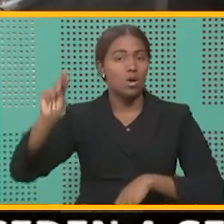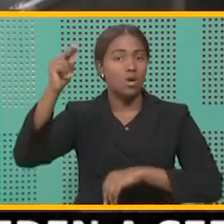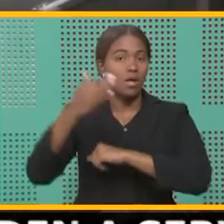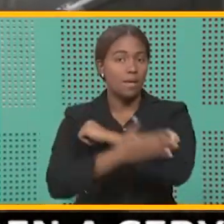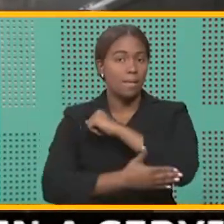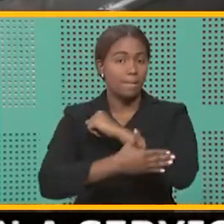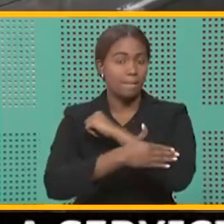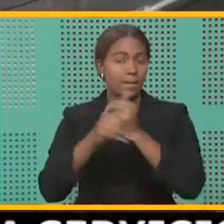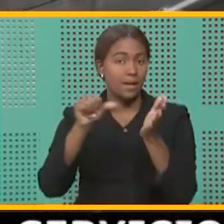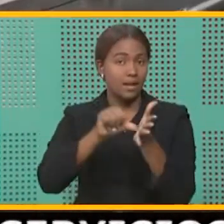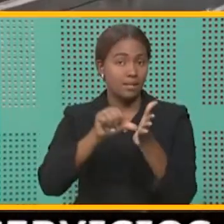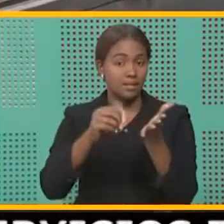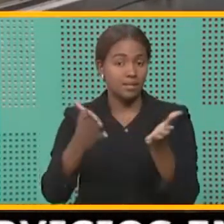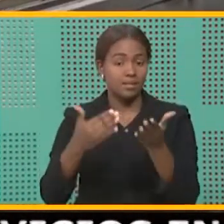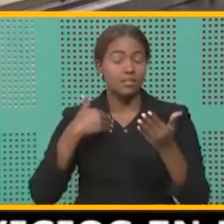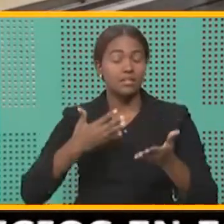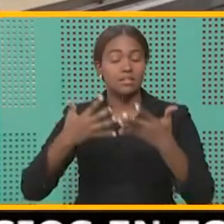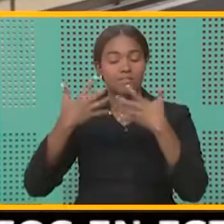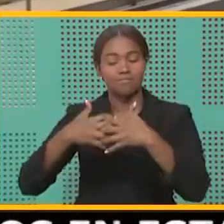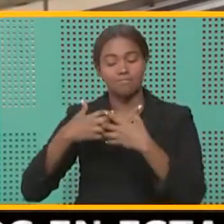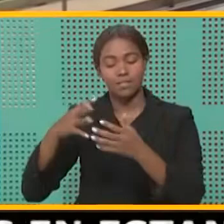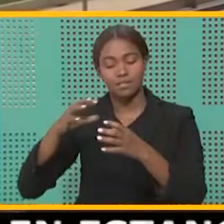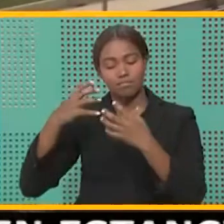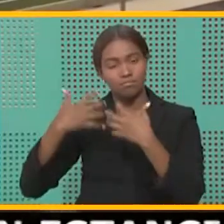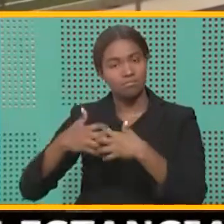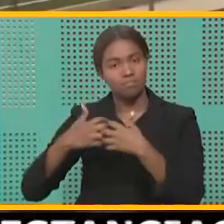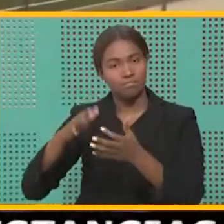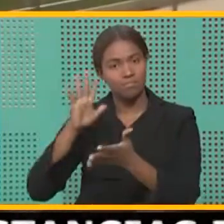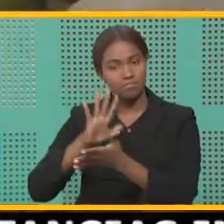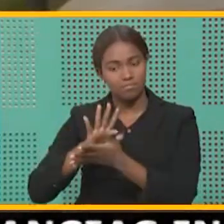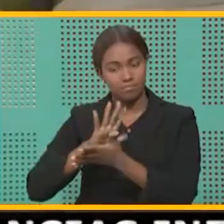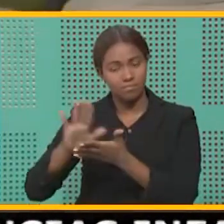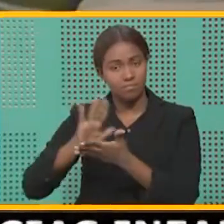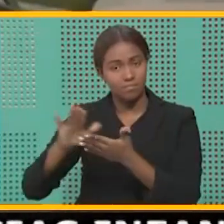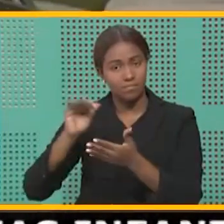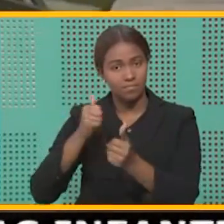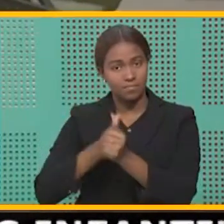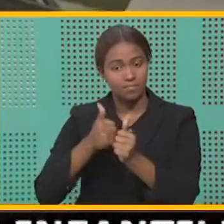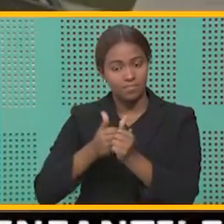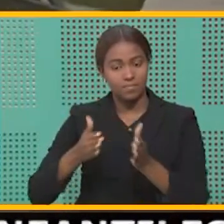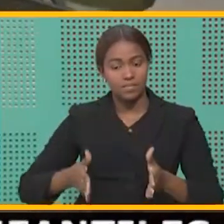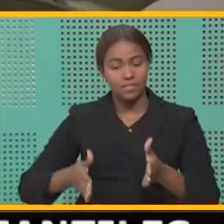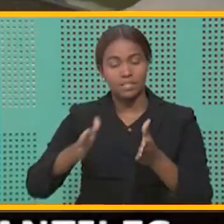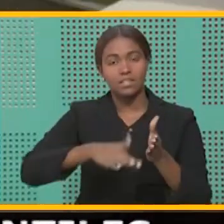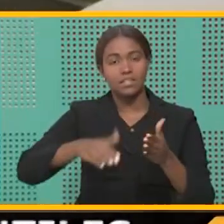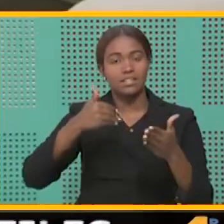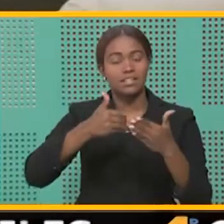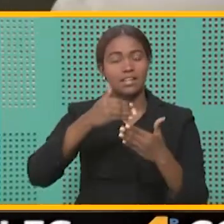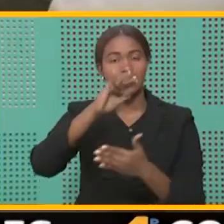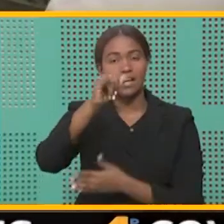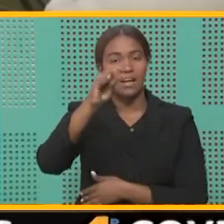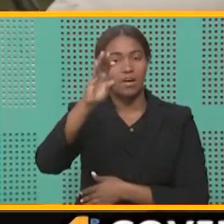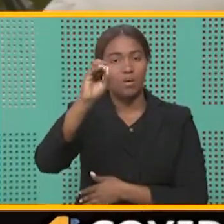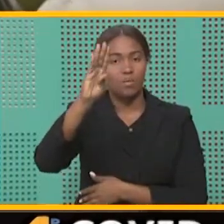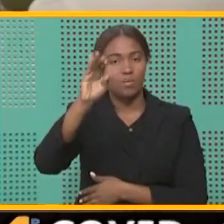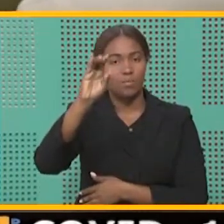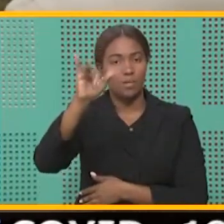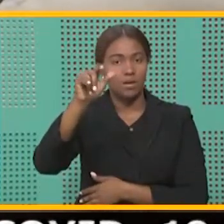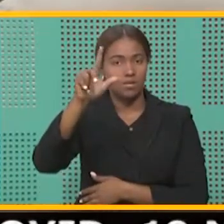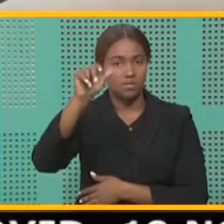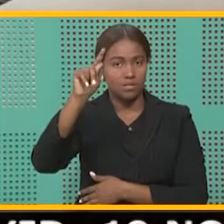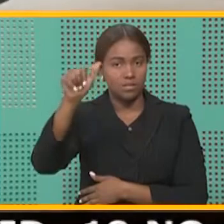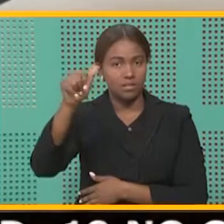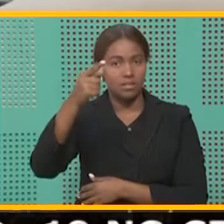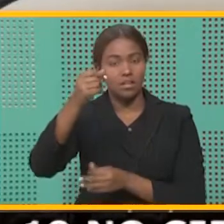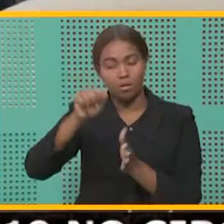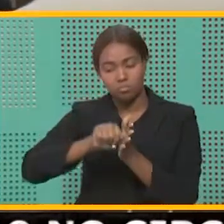las cuales son procesadas en la planta instalada en Santo Domingo Norte, próximo a la avenida Jacobo Magluta y de ahí depositada